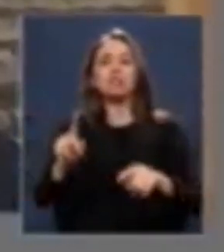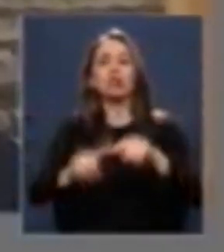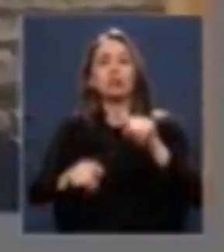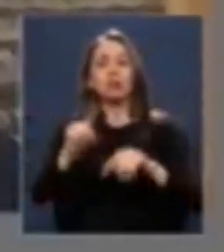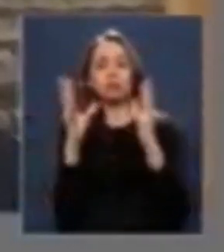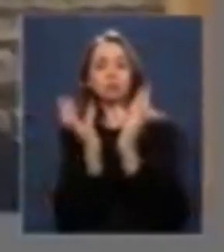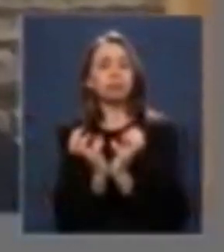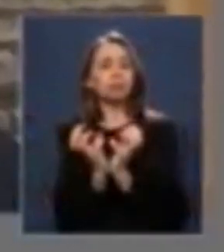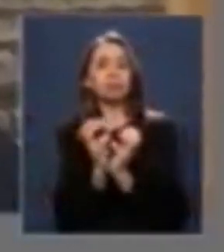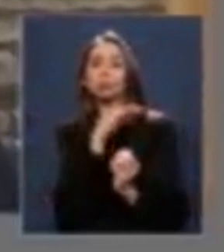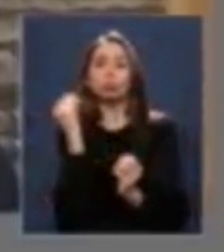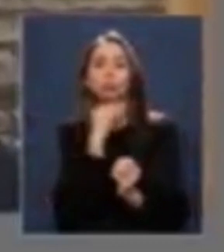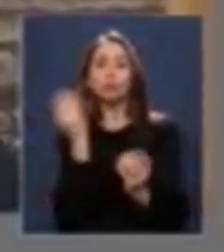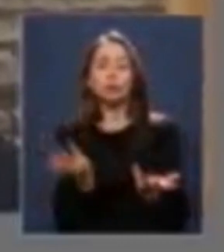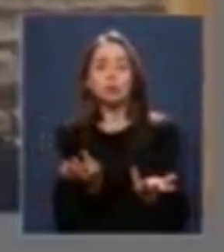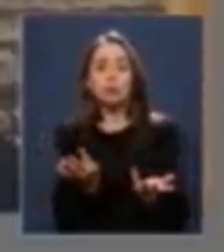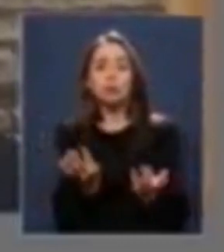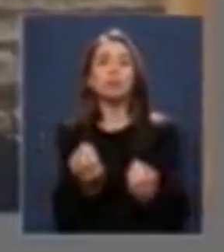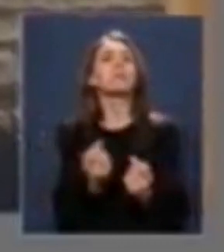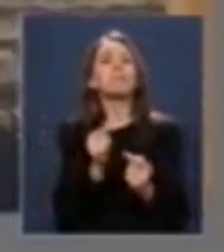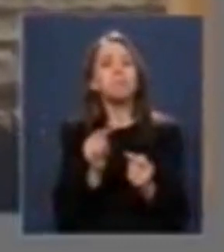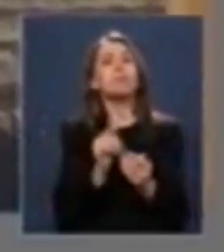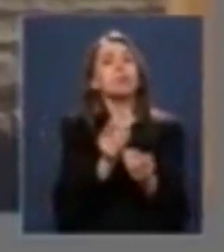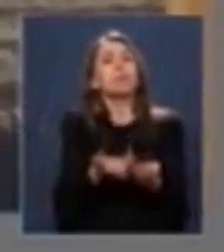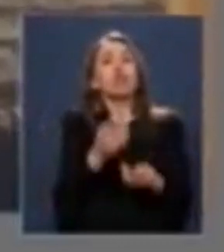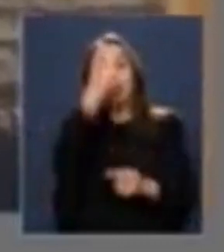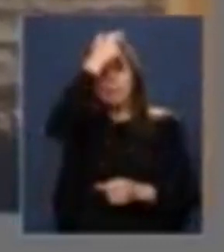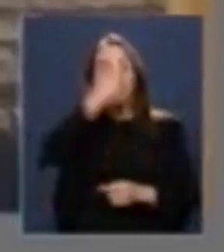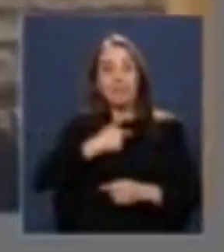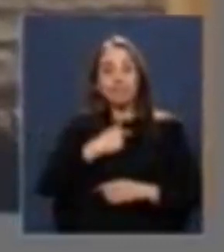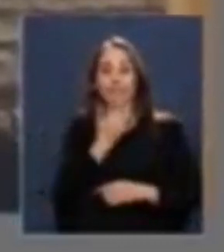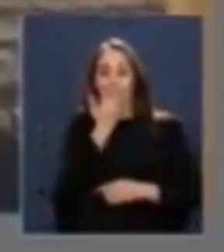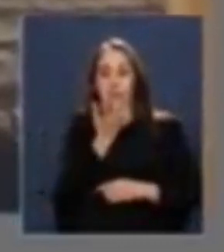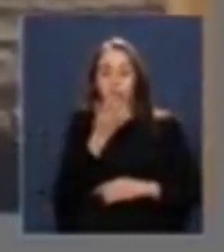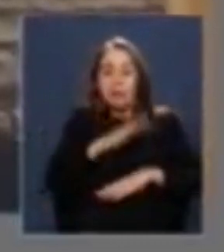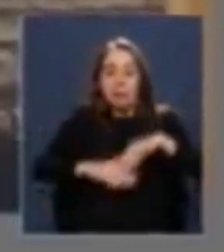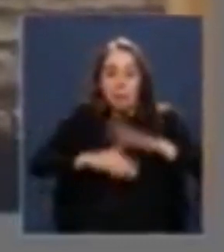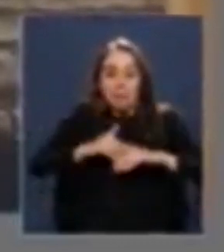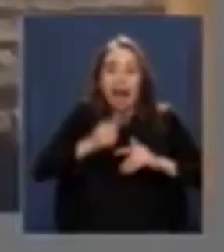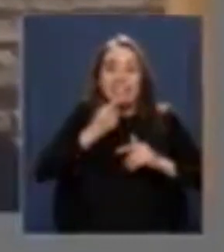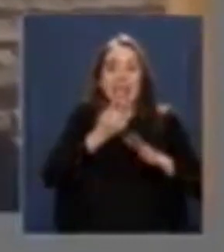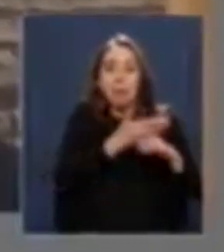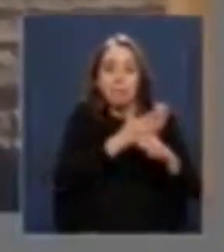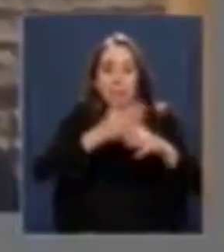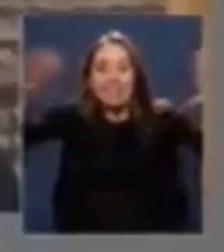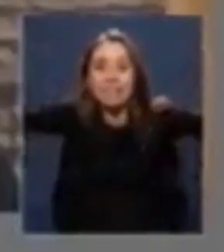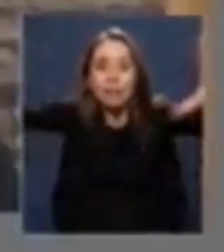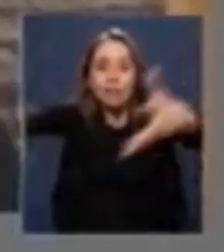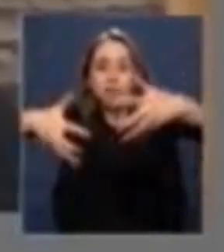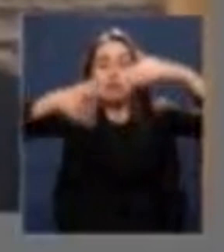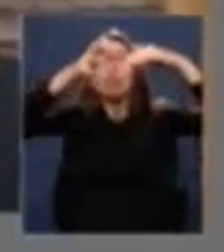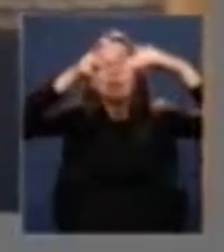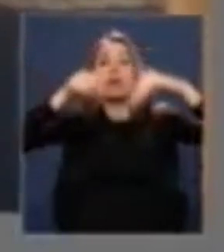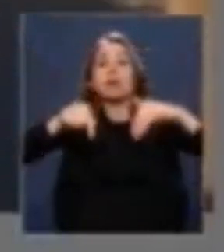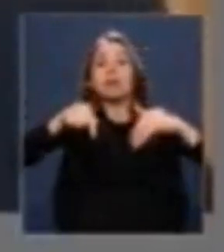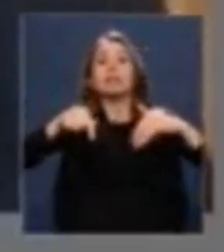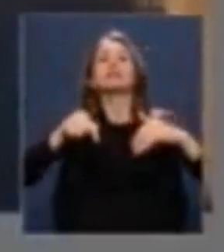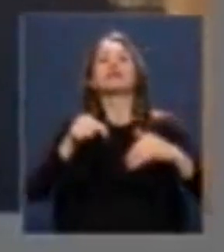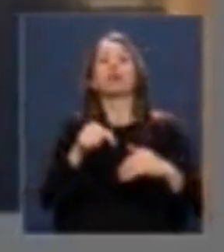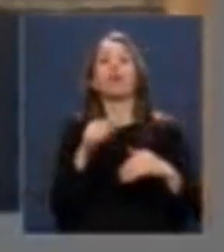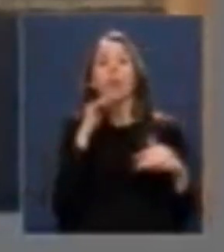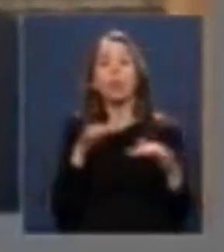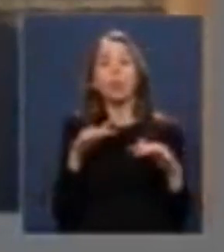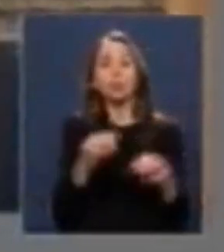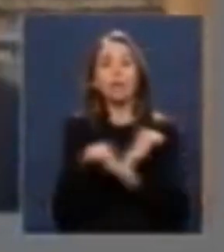por esto y todo lo que lleva en esta práctica ilegal